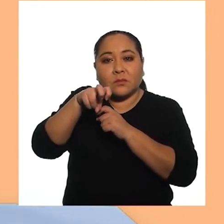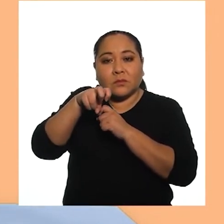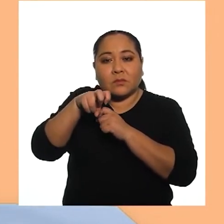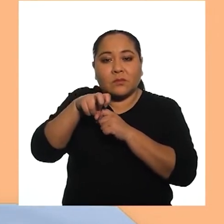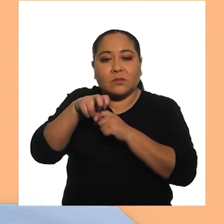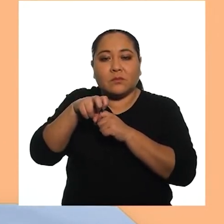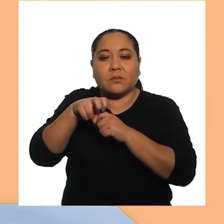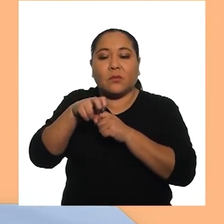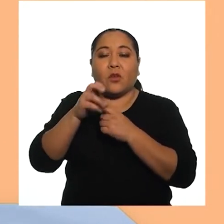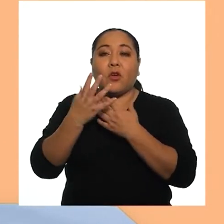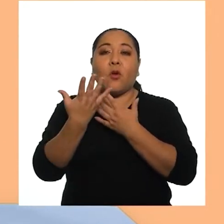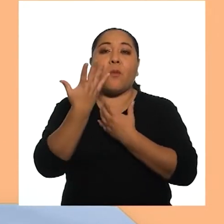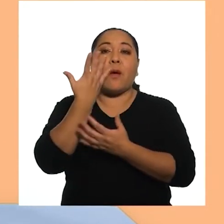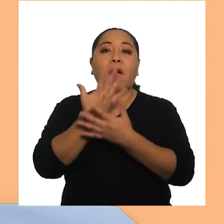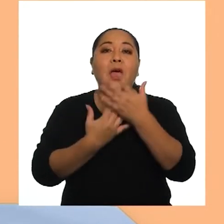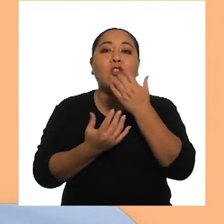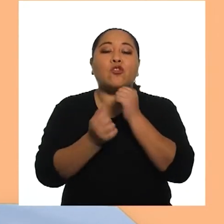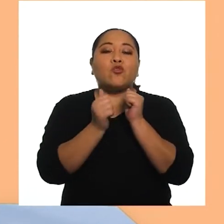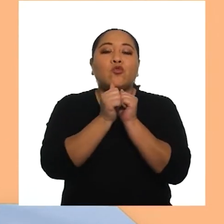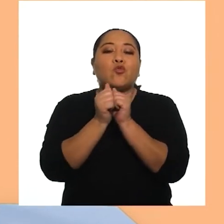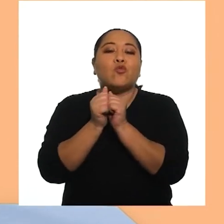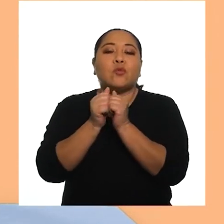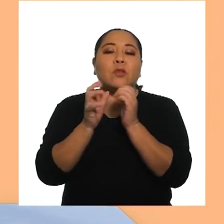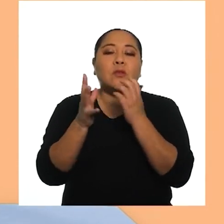Y manteniendo sus manos juntas